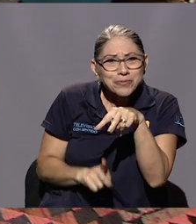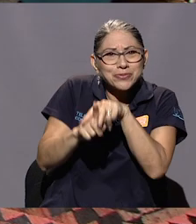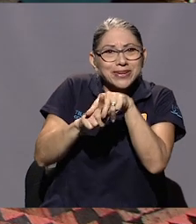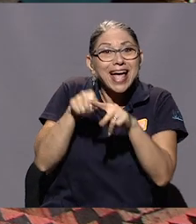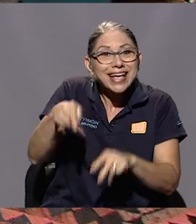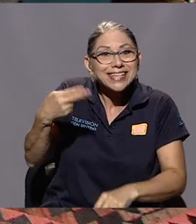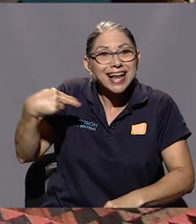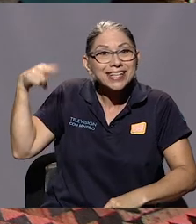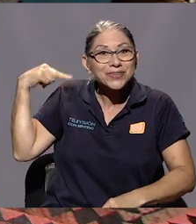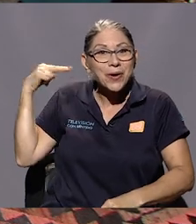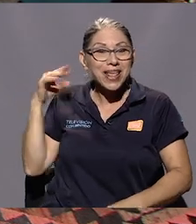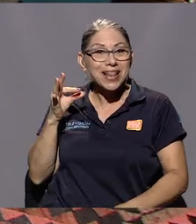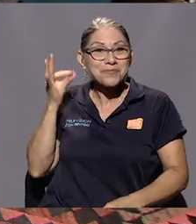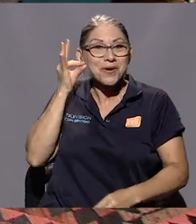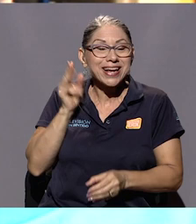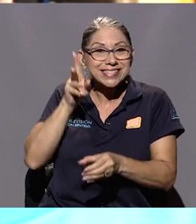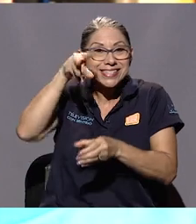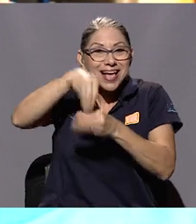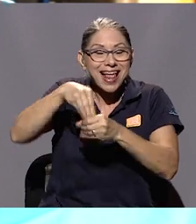mujeres en la política.